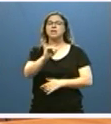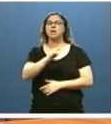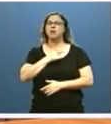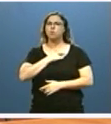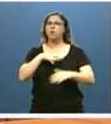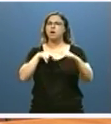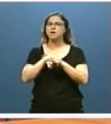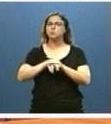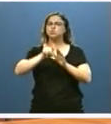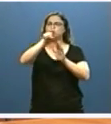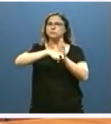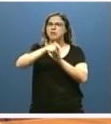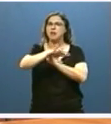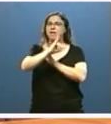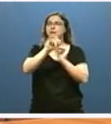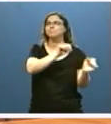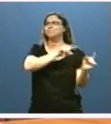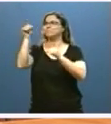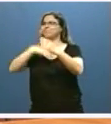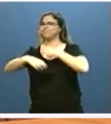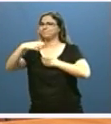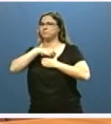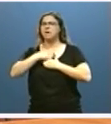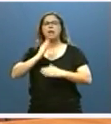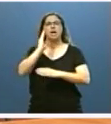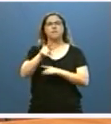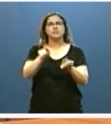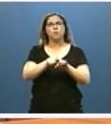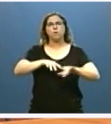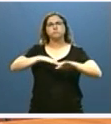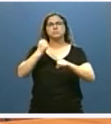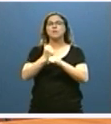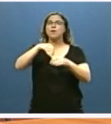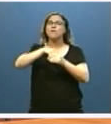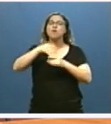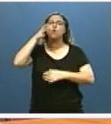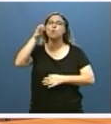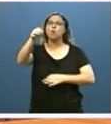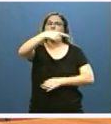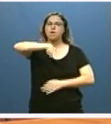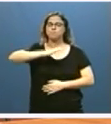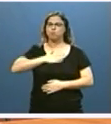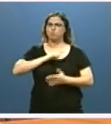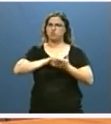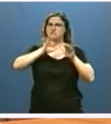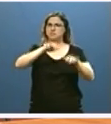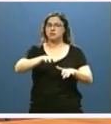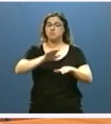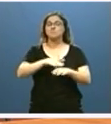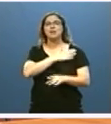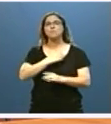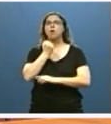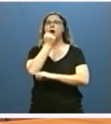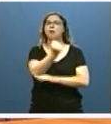de recursos minerales no deslocalizables y de gran incidencia en el empleo y la actividad económica en el medio rural. Para apoyar la